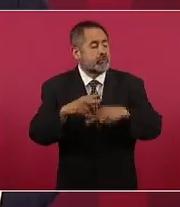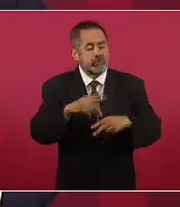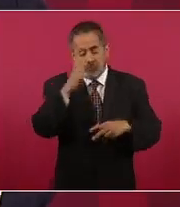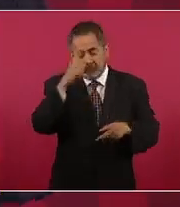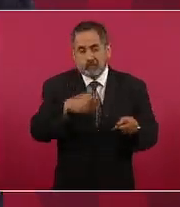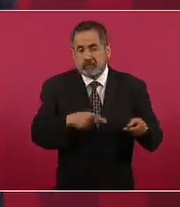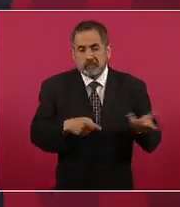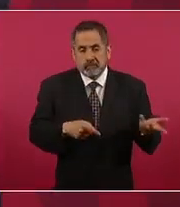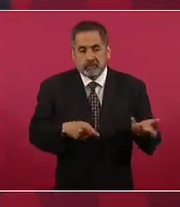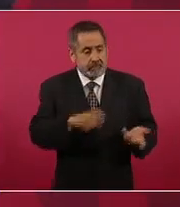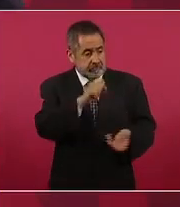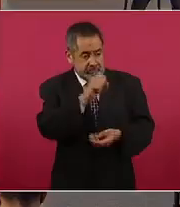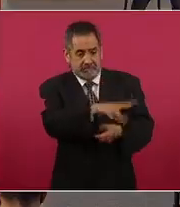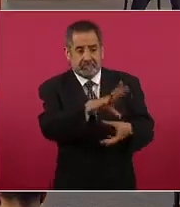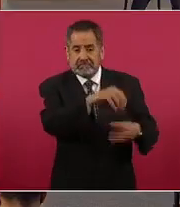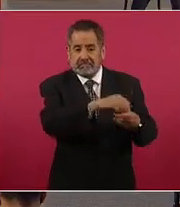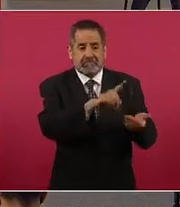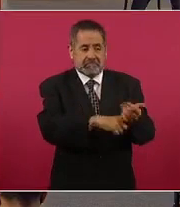de ahí